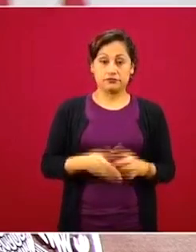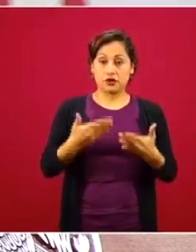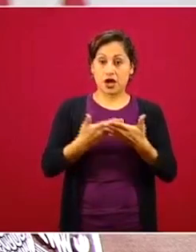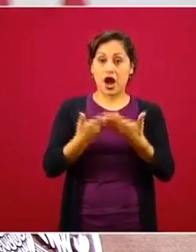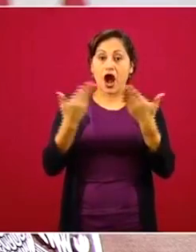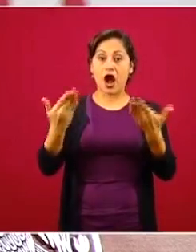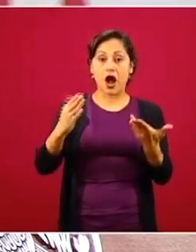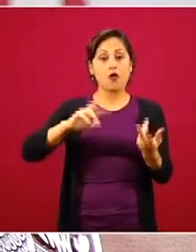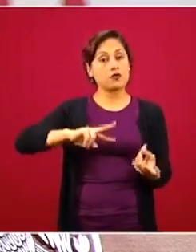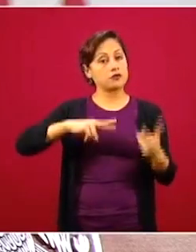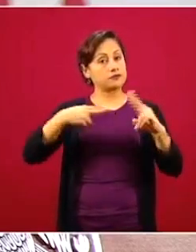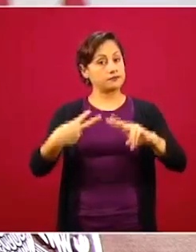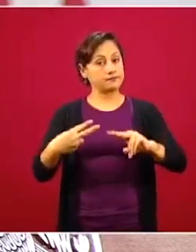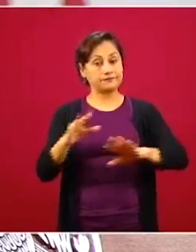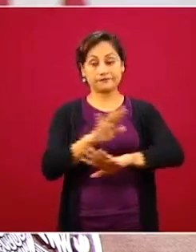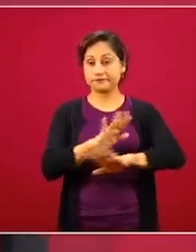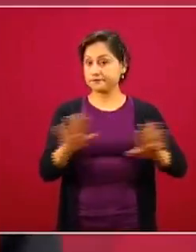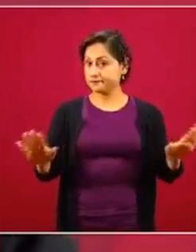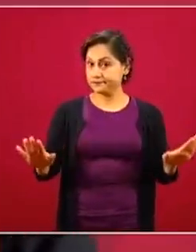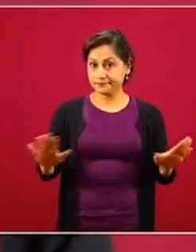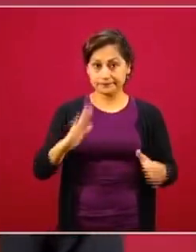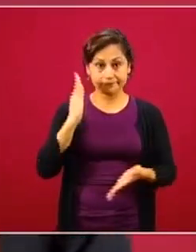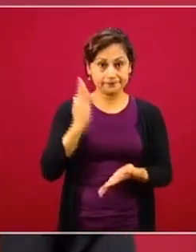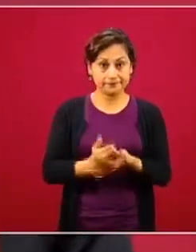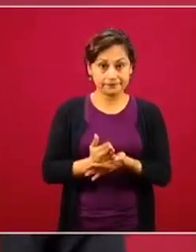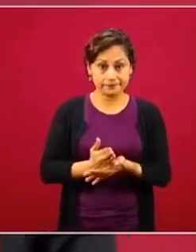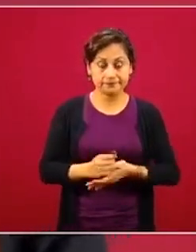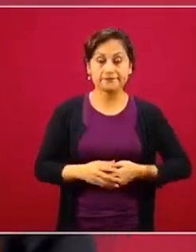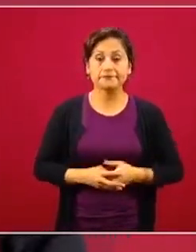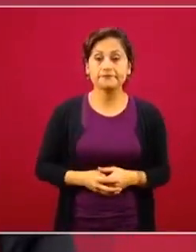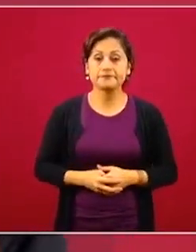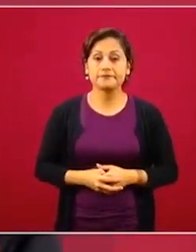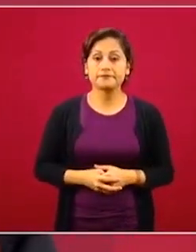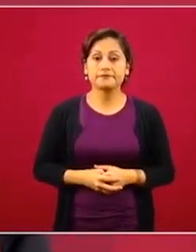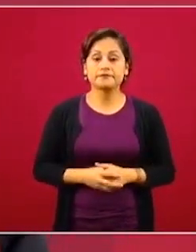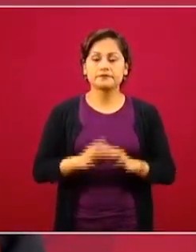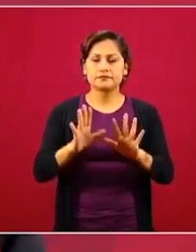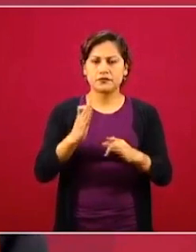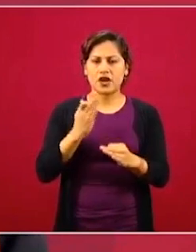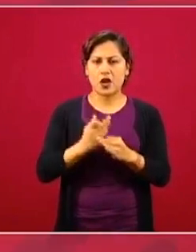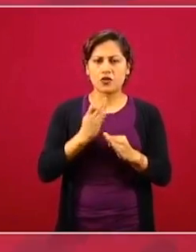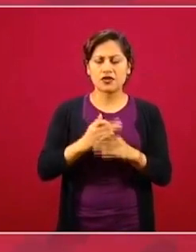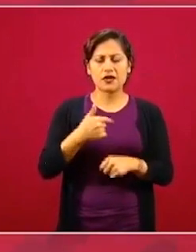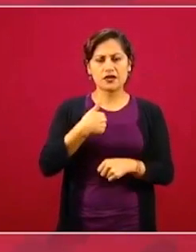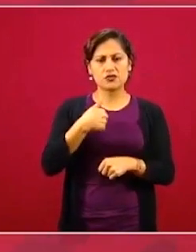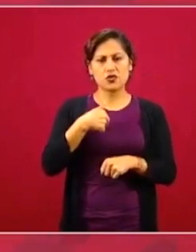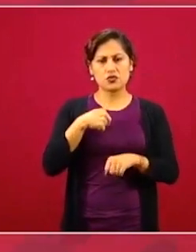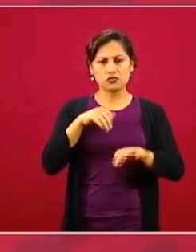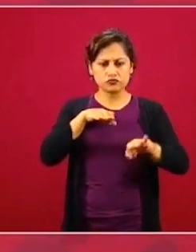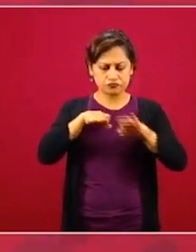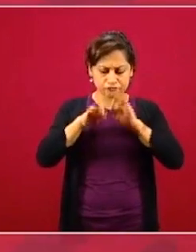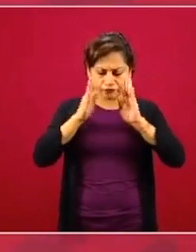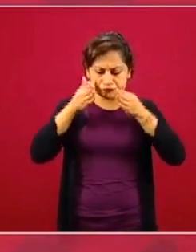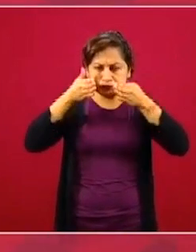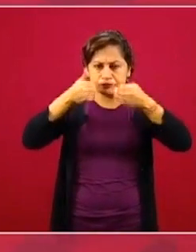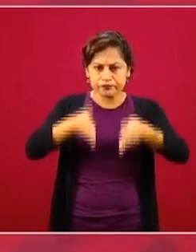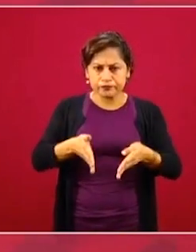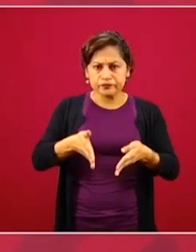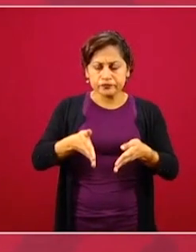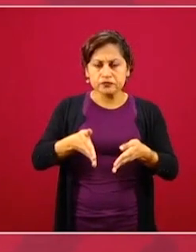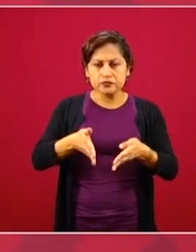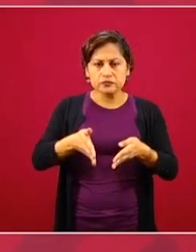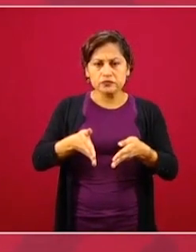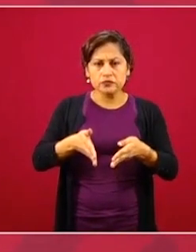Estoy ahora trabajando sobre un índice para medir bienestar,